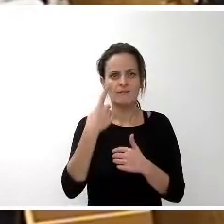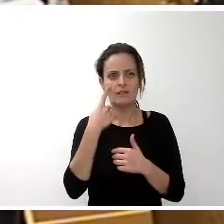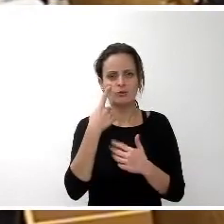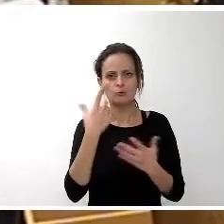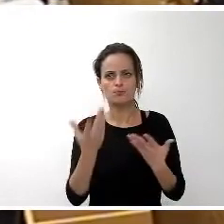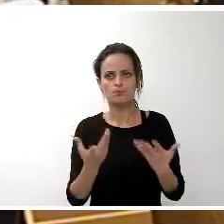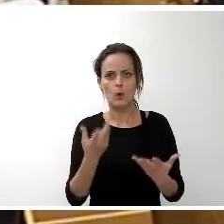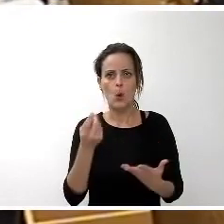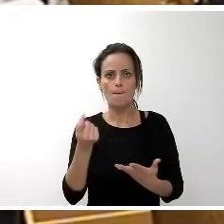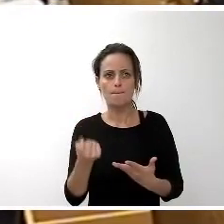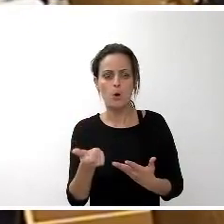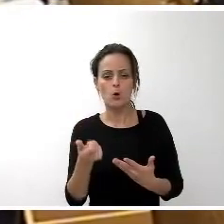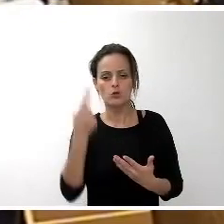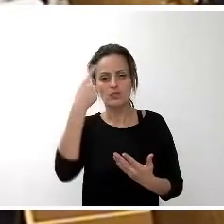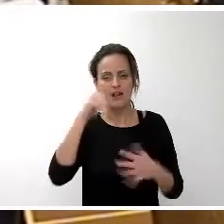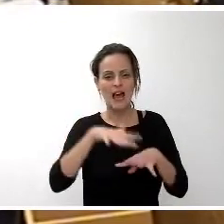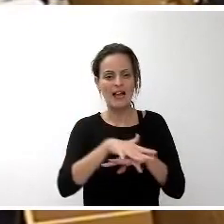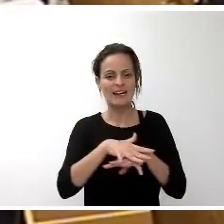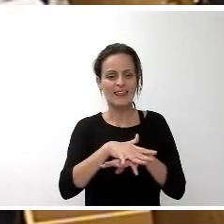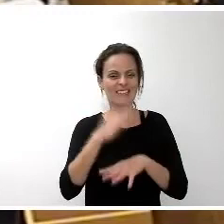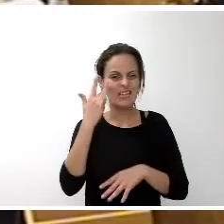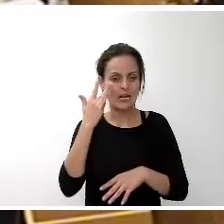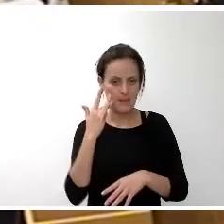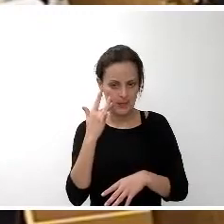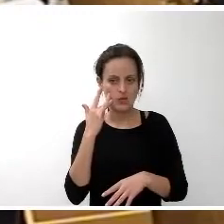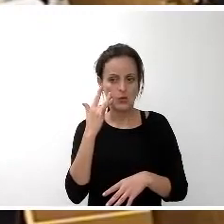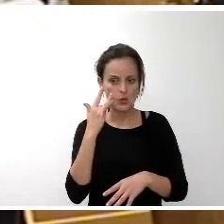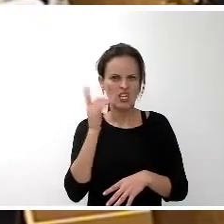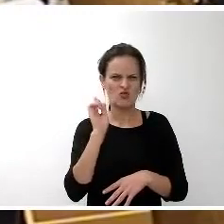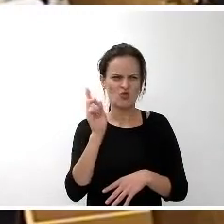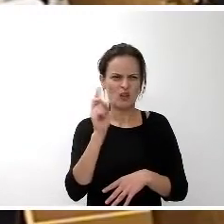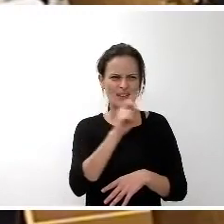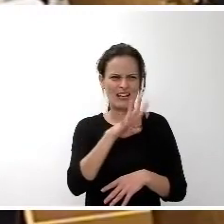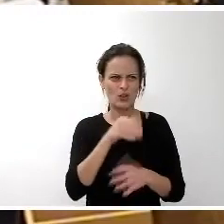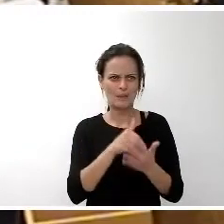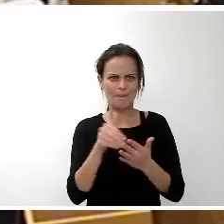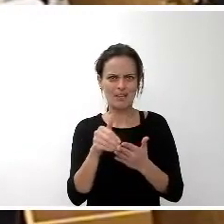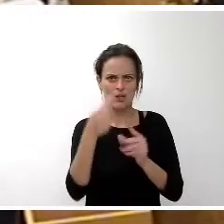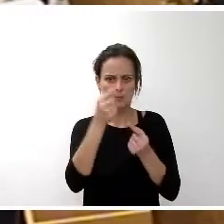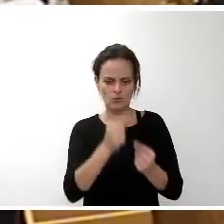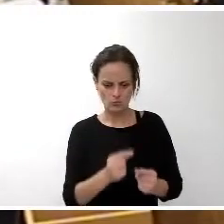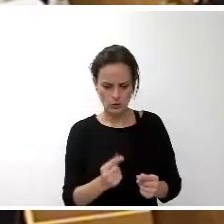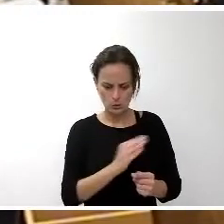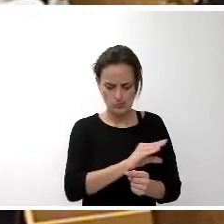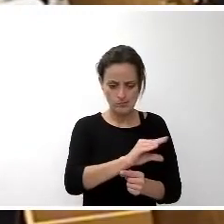está la red de saneamiento de la isla que sólo se dediquen 14 millones del presupuesto a lo que es